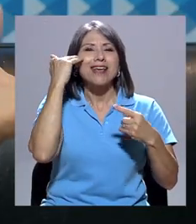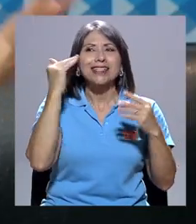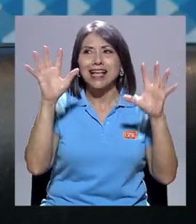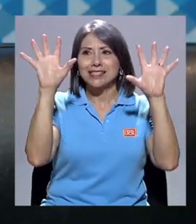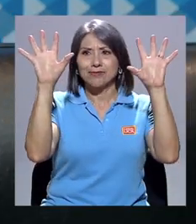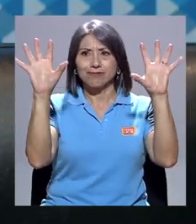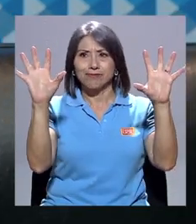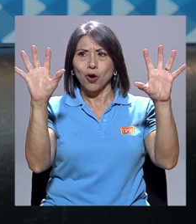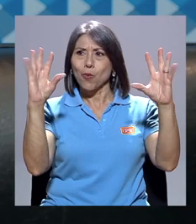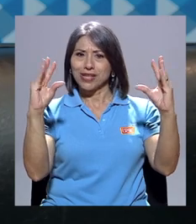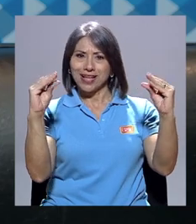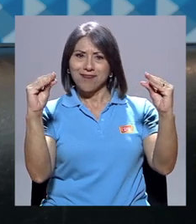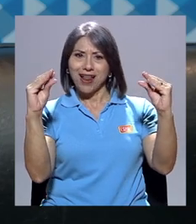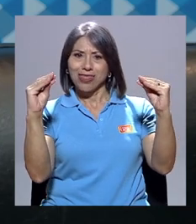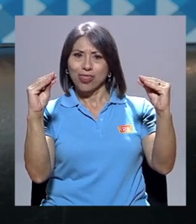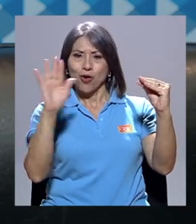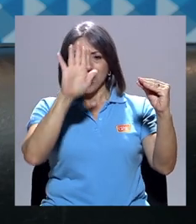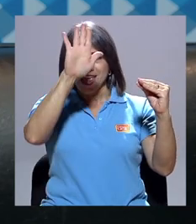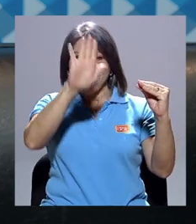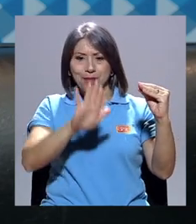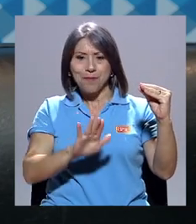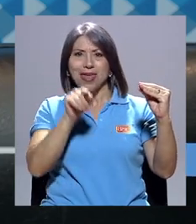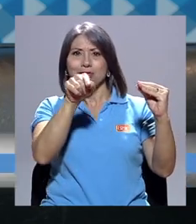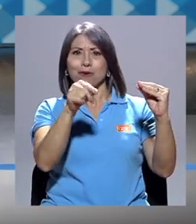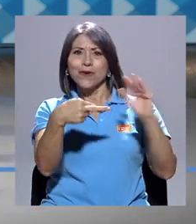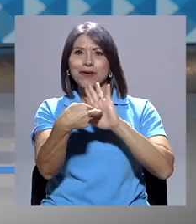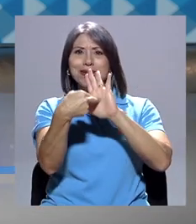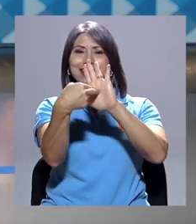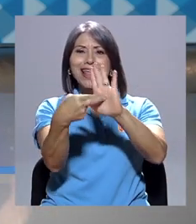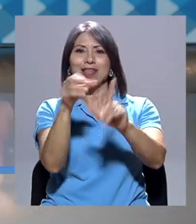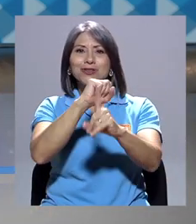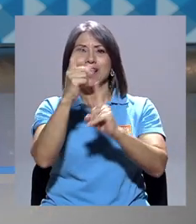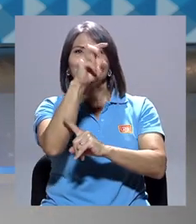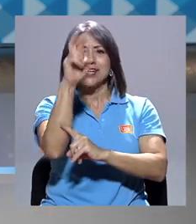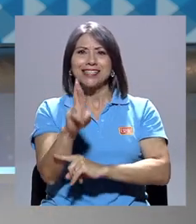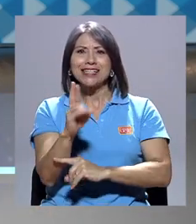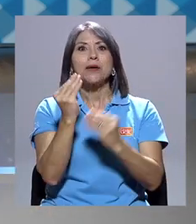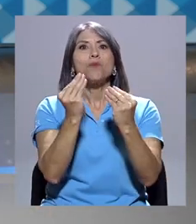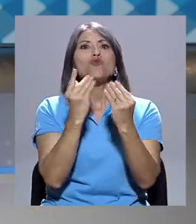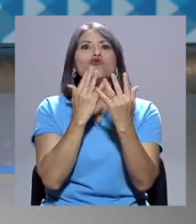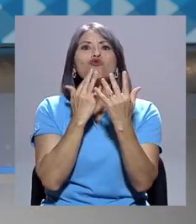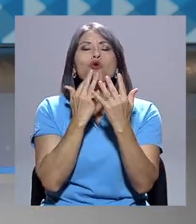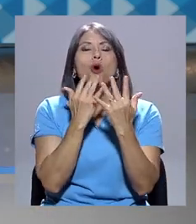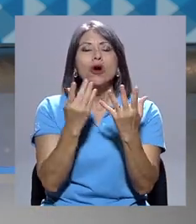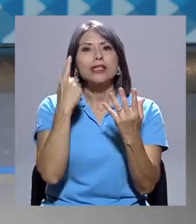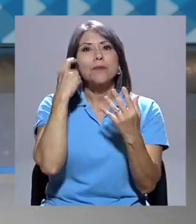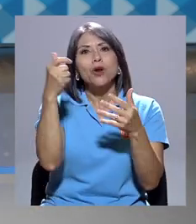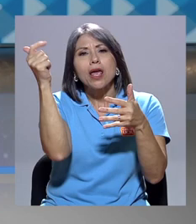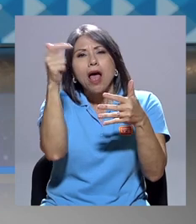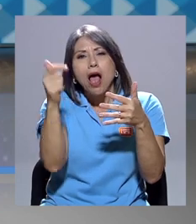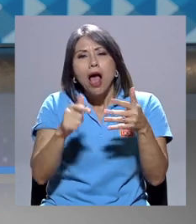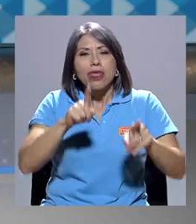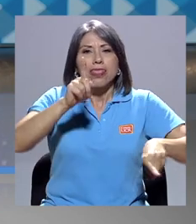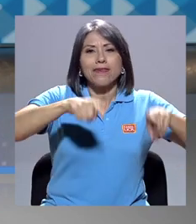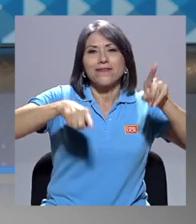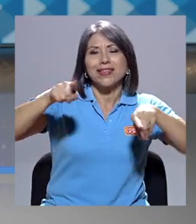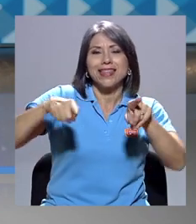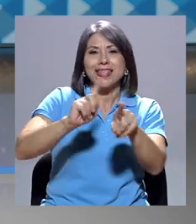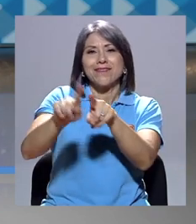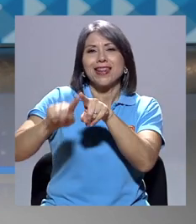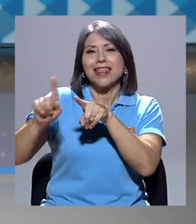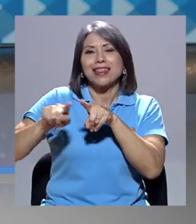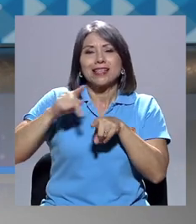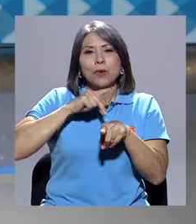esas dos cabezas está representada la sociedad costarricense. Entonces, por eso hay muchos colores, por la riqueza, la diversidad, las diferentes